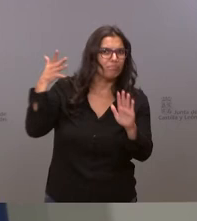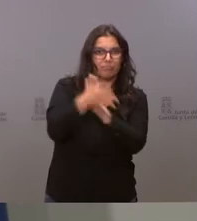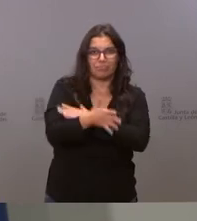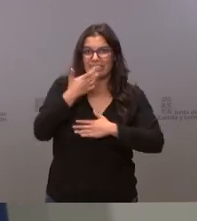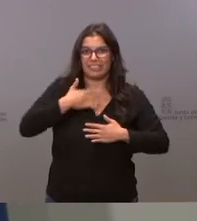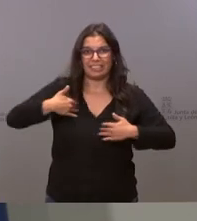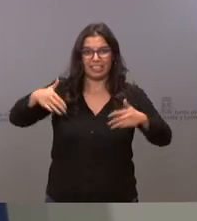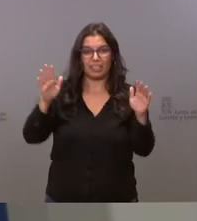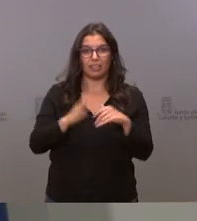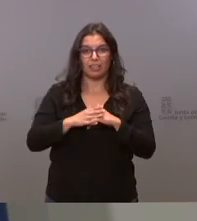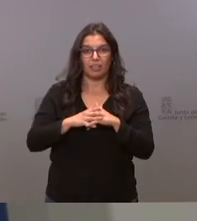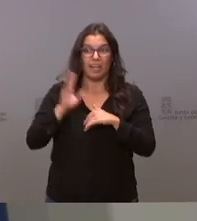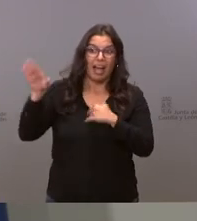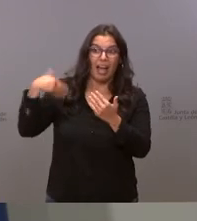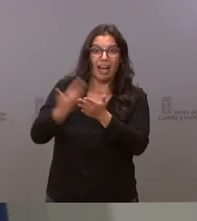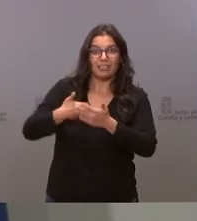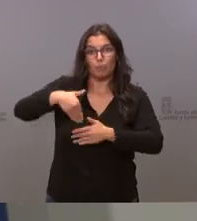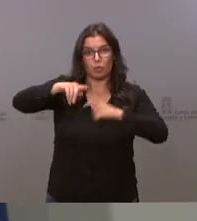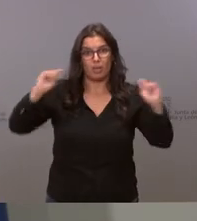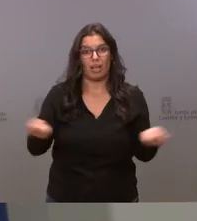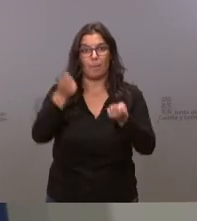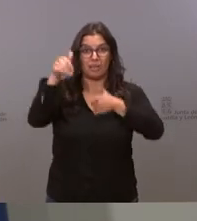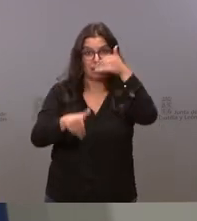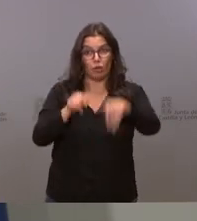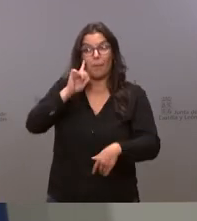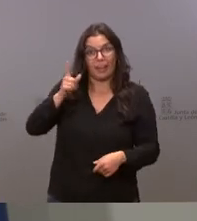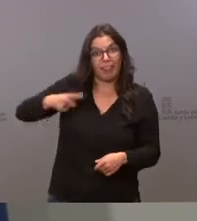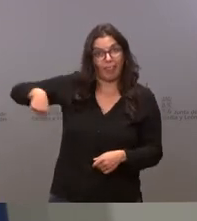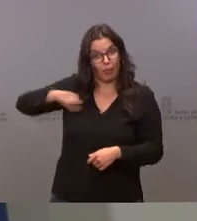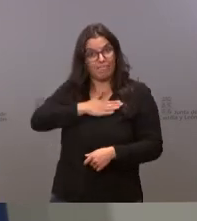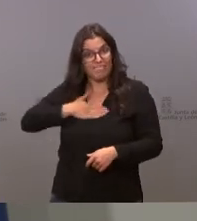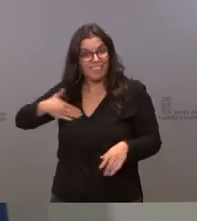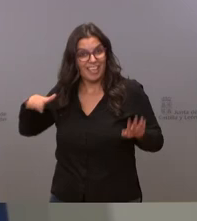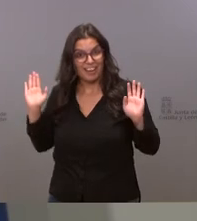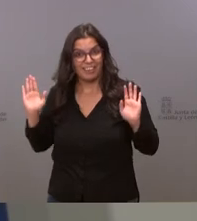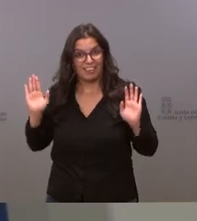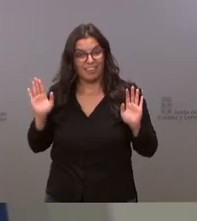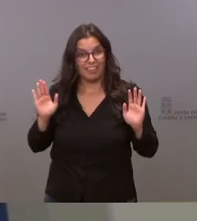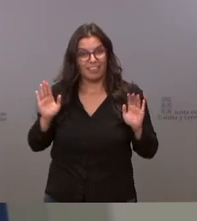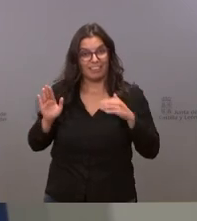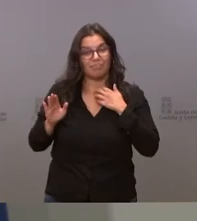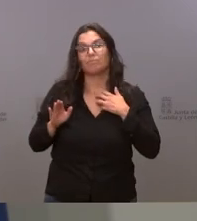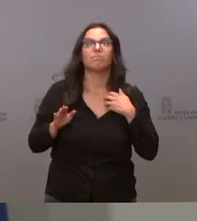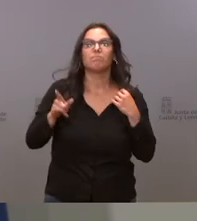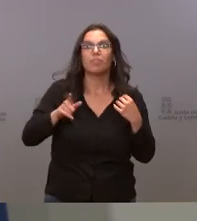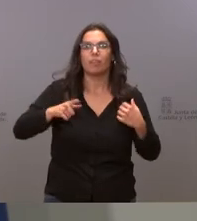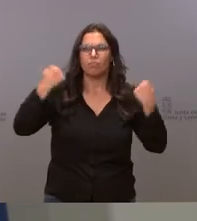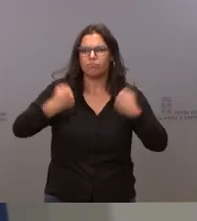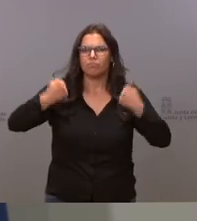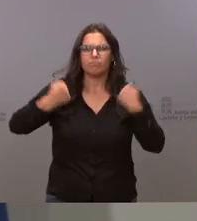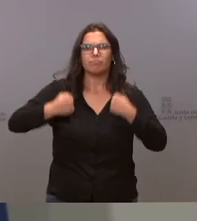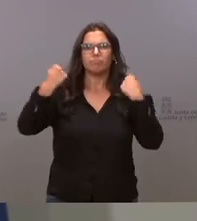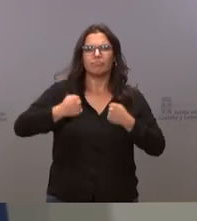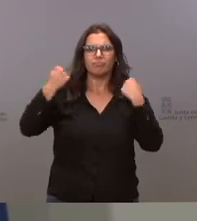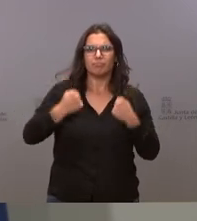hasta la siguiente campaña electoral que es lo que parece que pretende el partido socialista estar dándoles la vuelta estirando